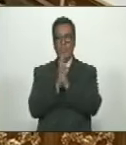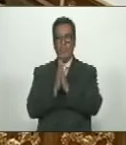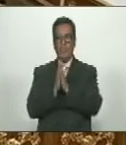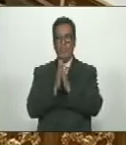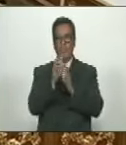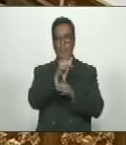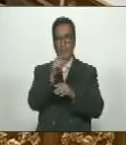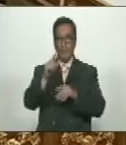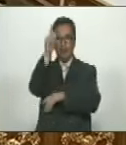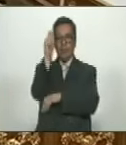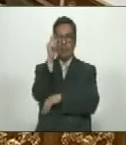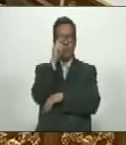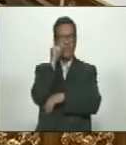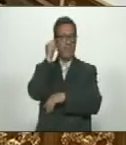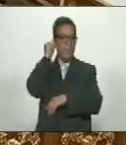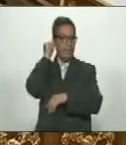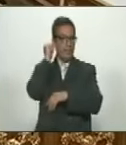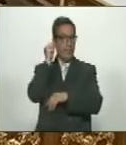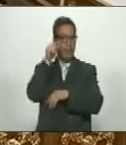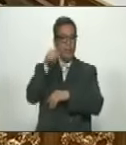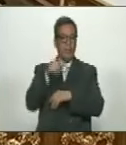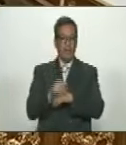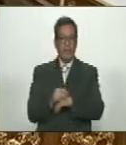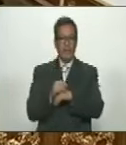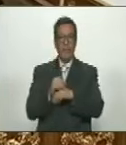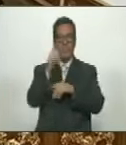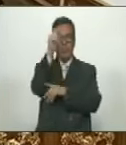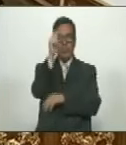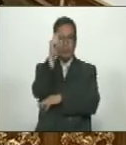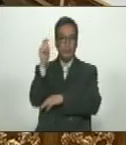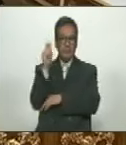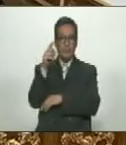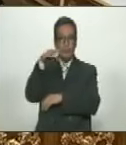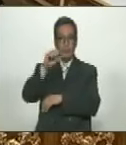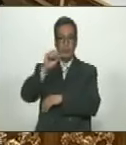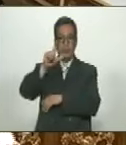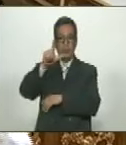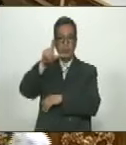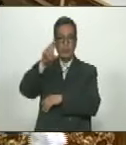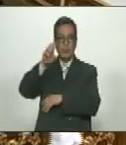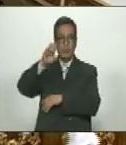Ciudadanos diputados, ciudadanas diputadas, ciudadanos diputados de Alejandro I. ¿Por d'a?